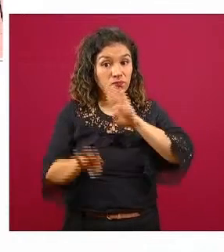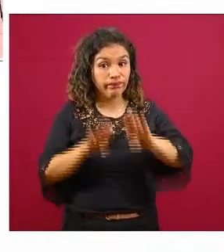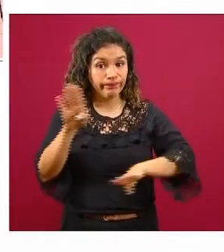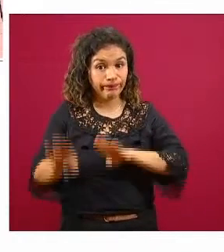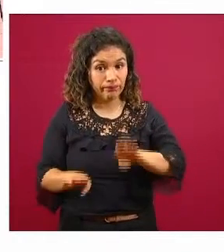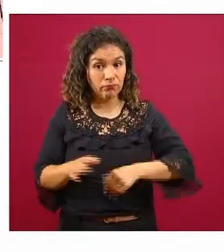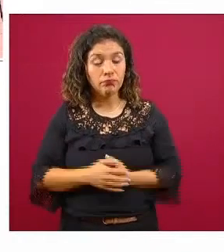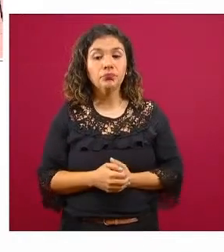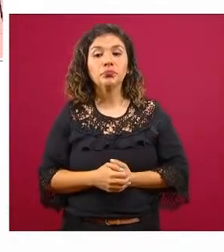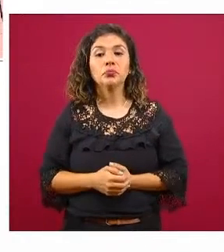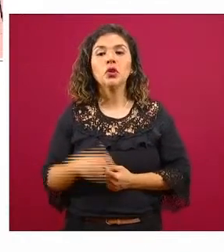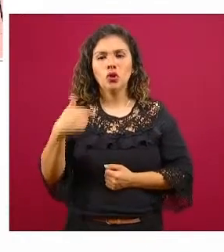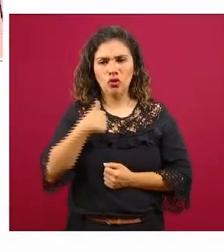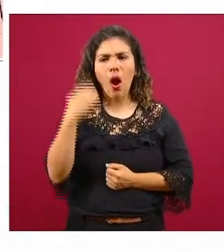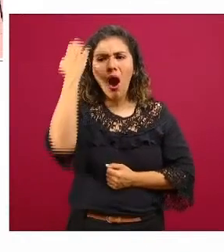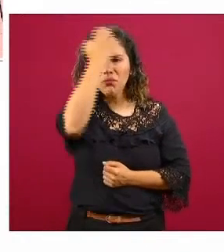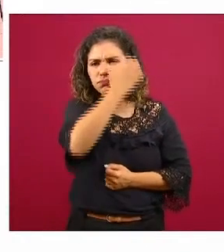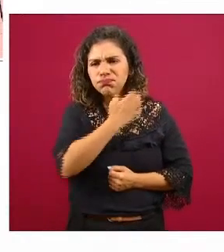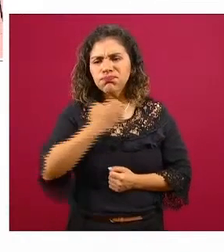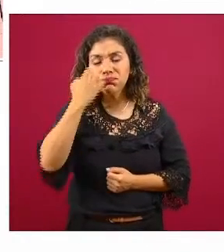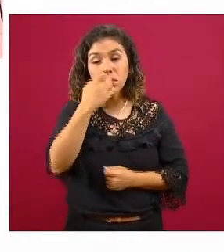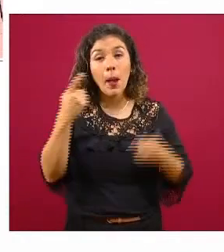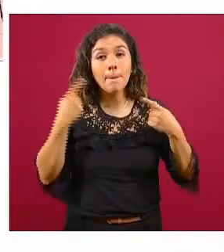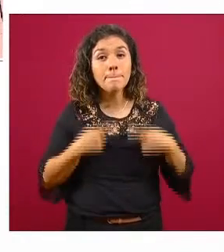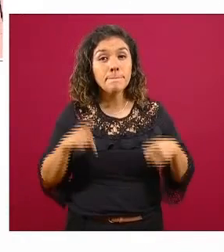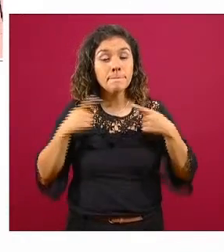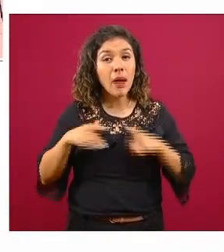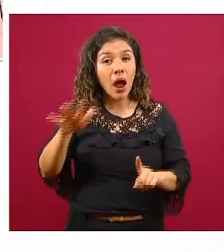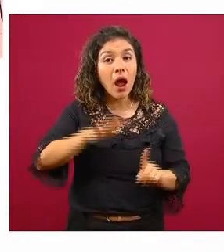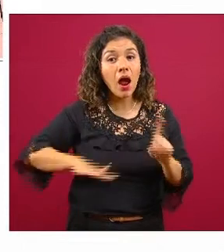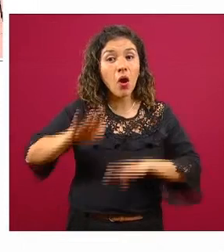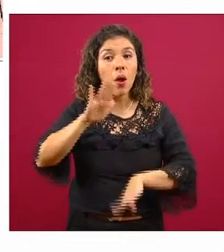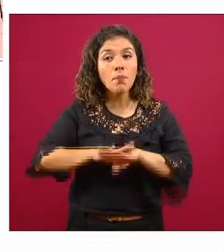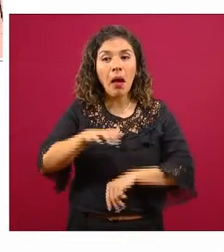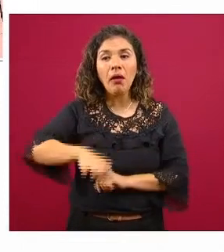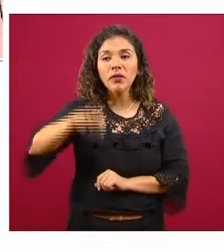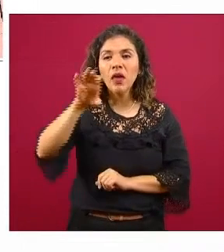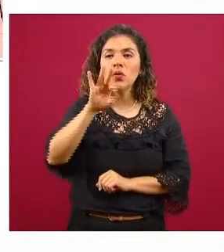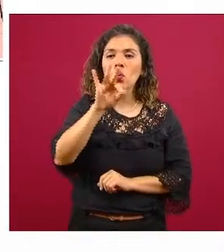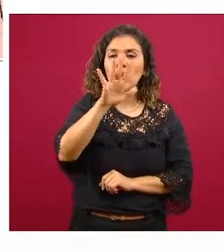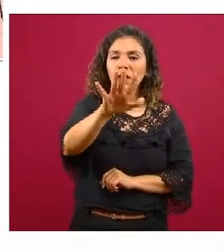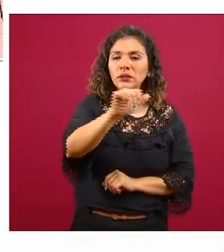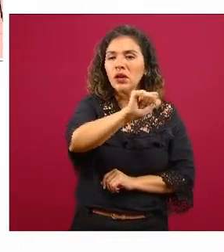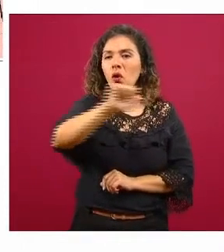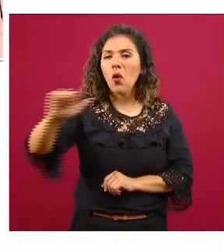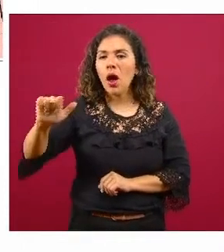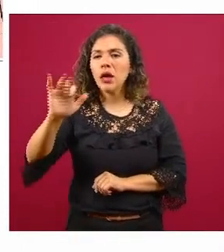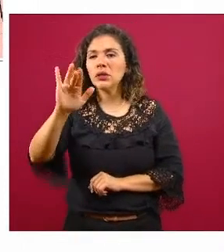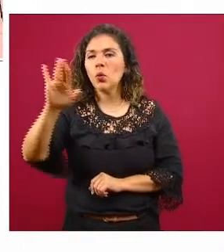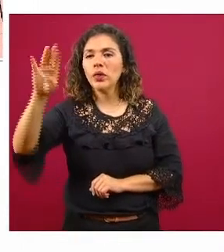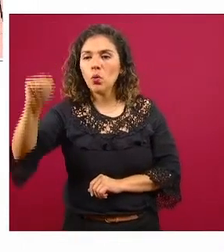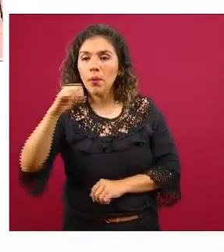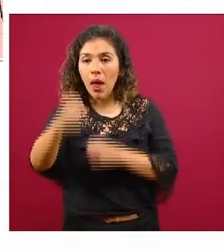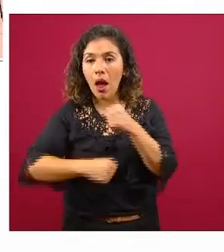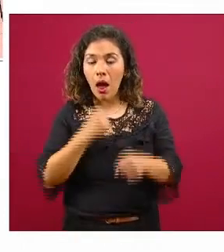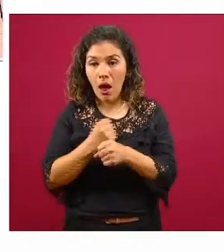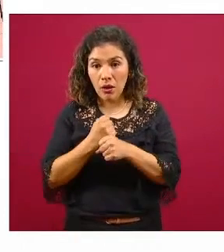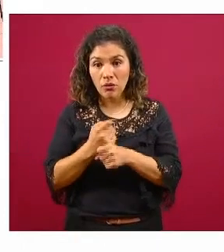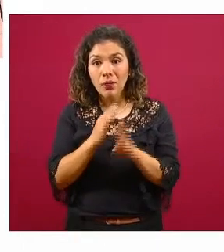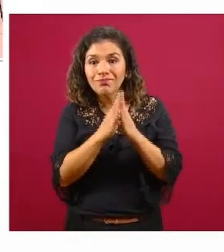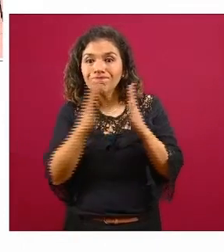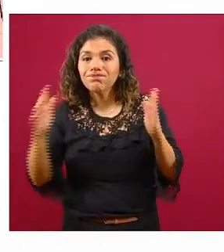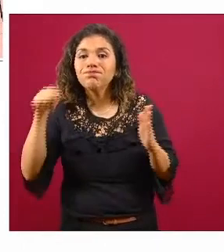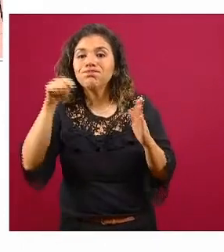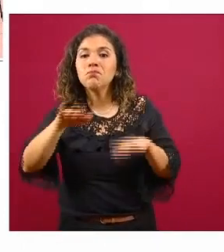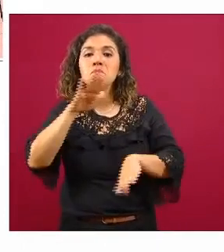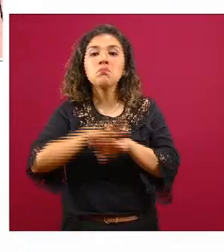el análisis que nosotros hicimos la población que está entre los 45 y los 59 años fue quien